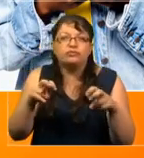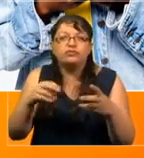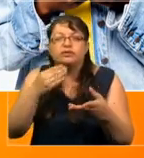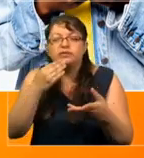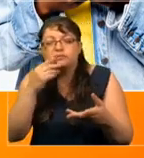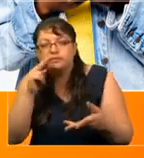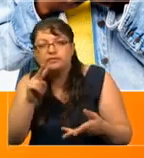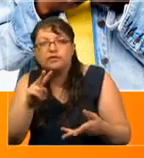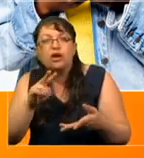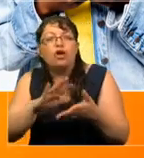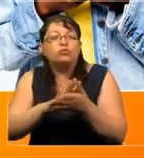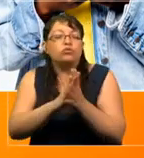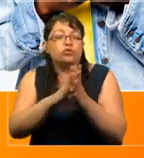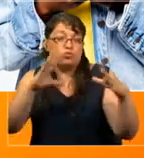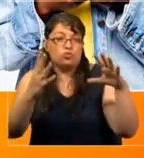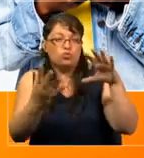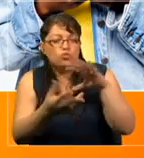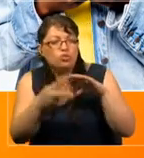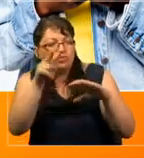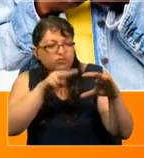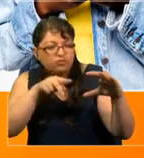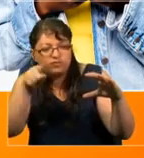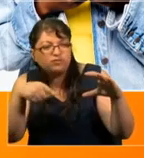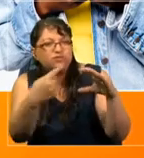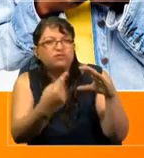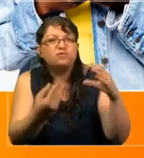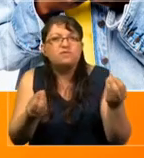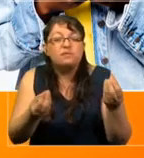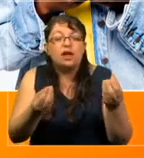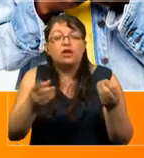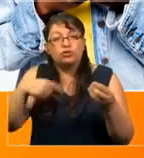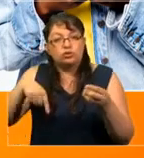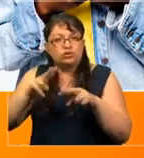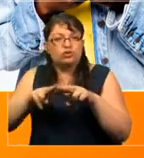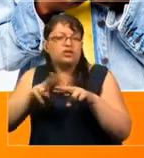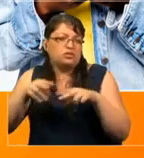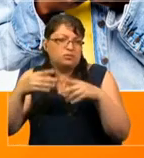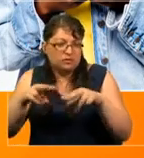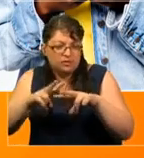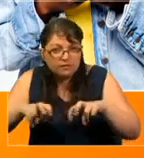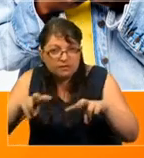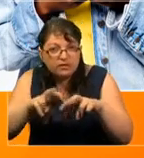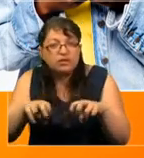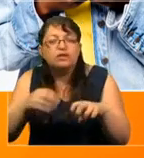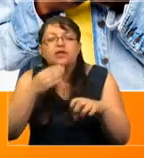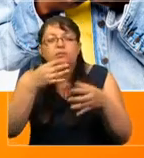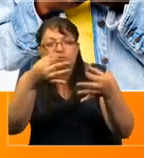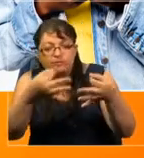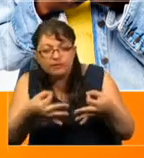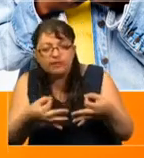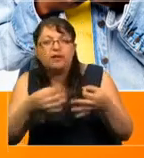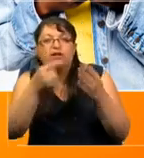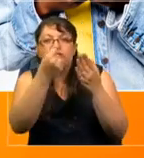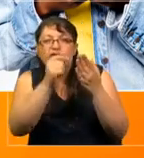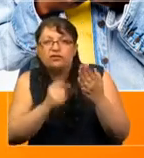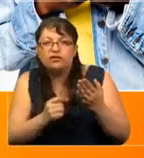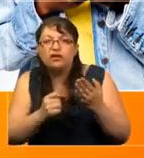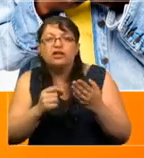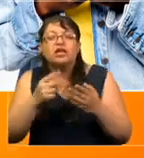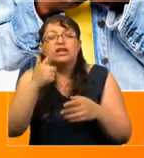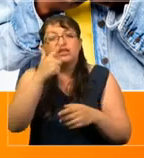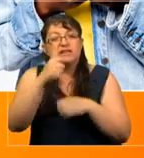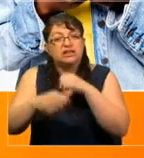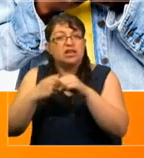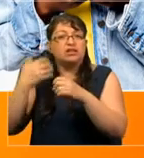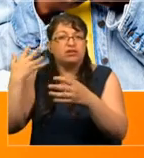manifestaciones mundiales, Fun2Action hicimos algunas investigaciones y analizamos los datos de los últimos siete años